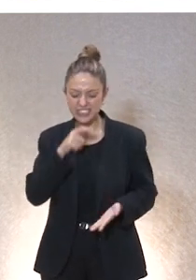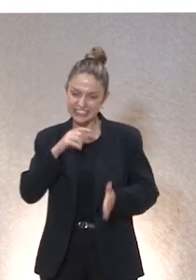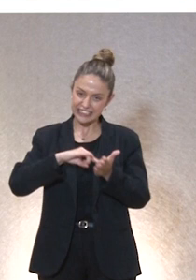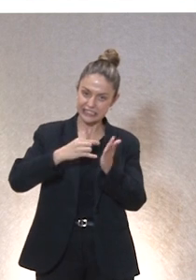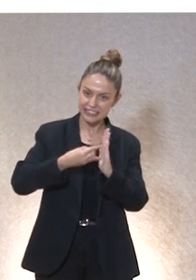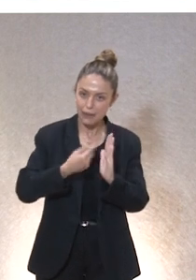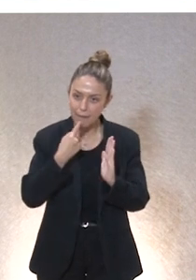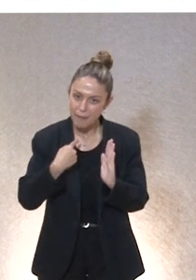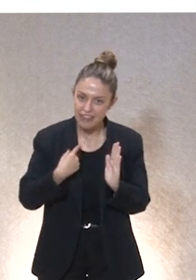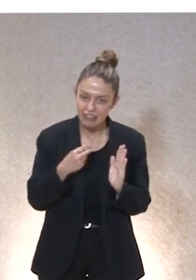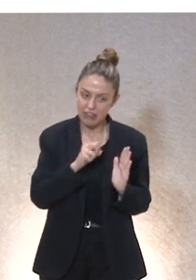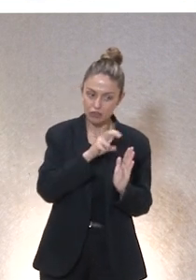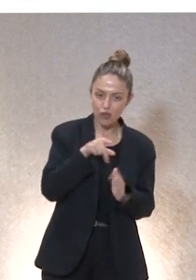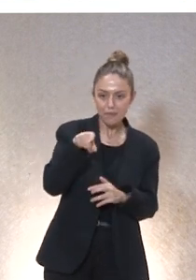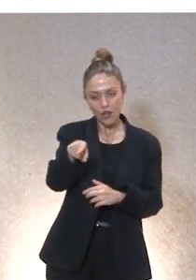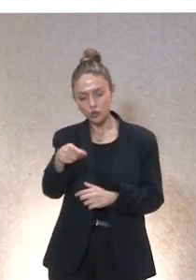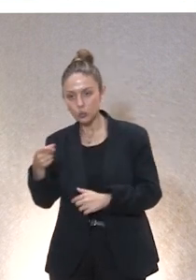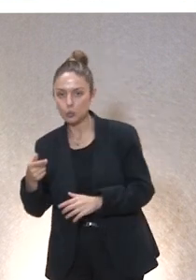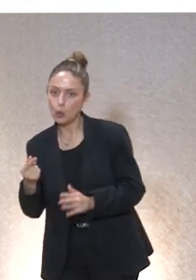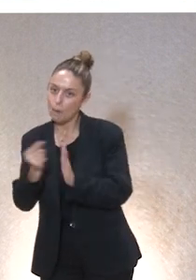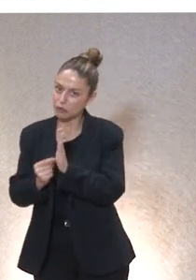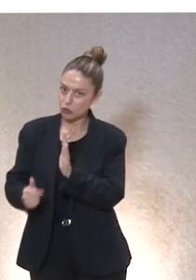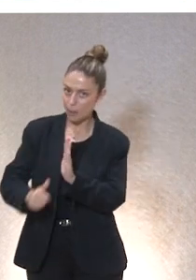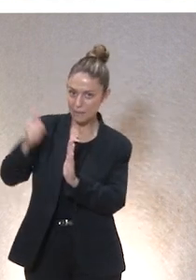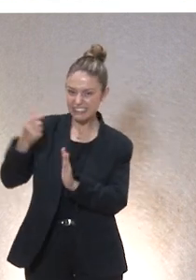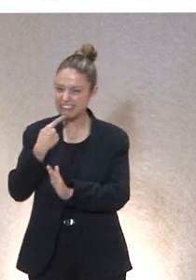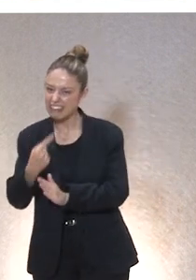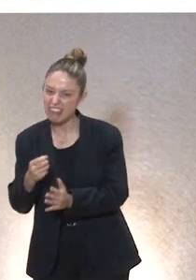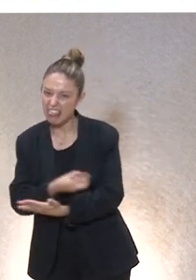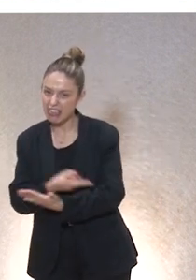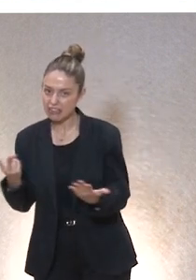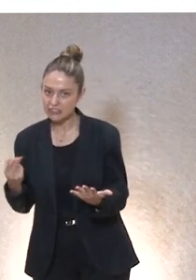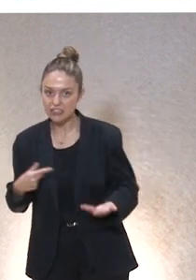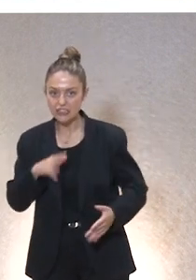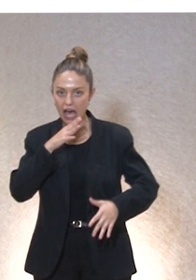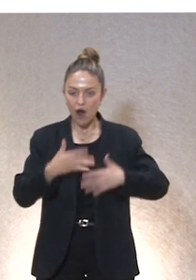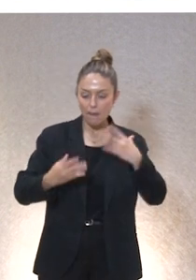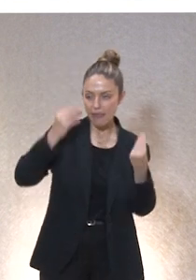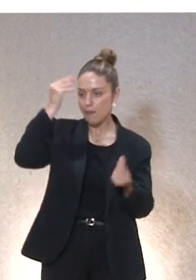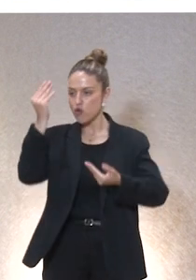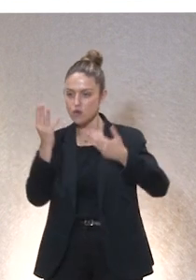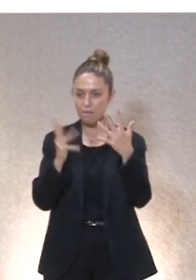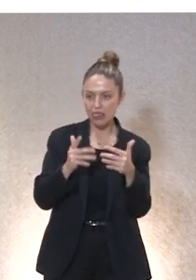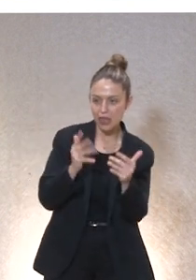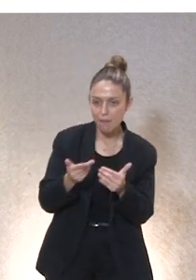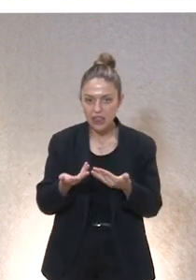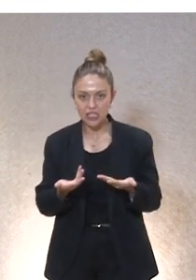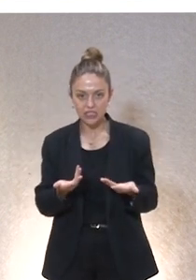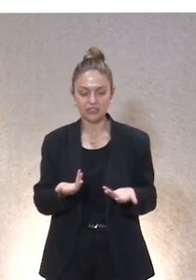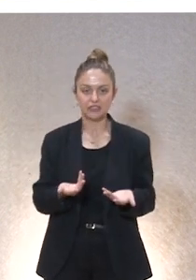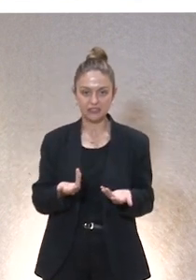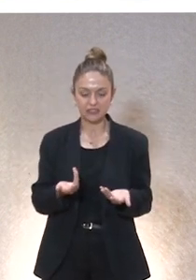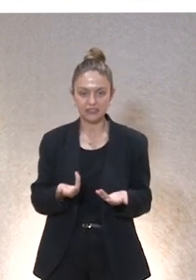yo me dice 12 pero es que el tuyo hemos andado juntos y tal, te dice 7 y tal. Empezamos a hacer metafísica del podómetro. Claro,